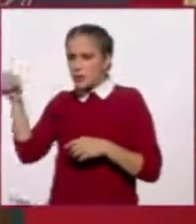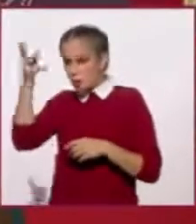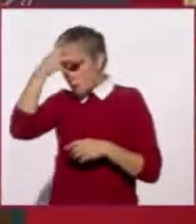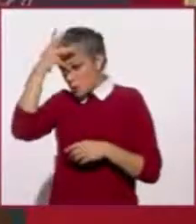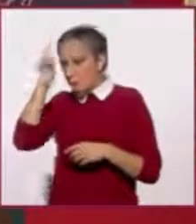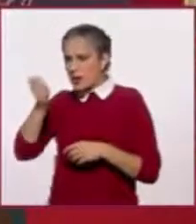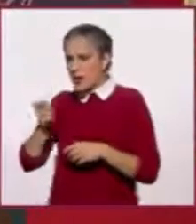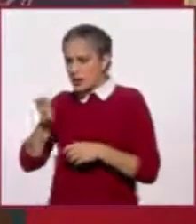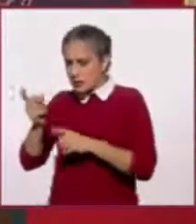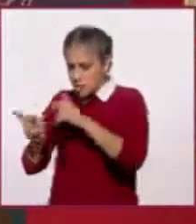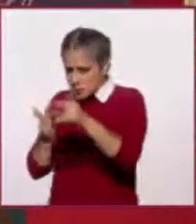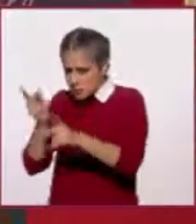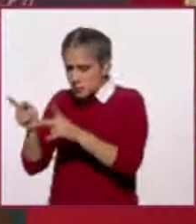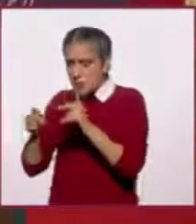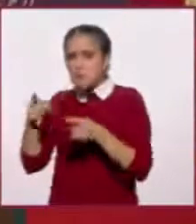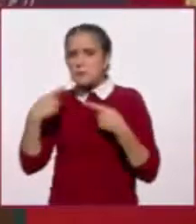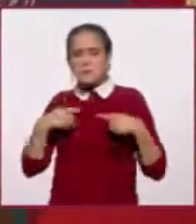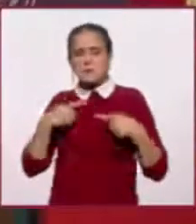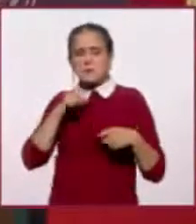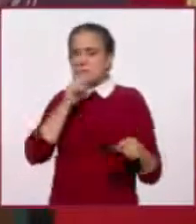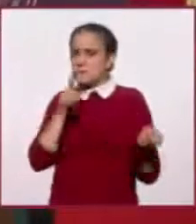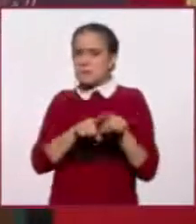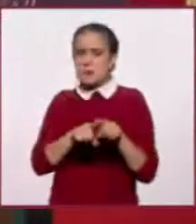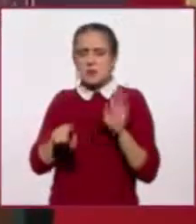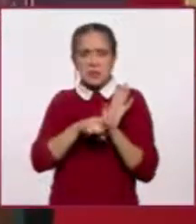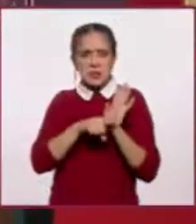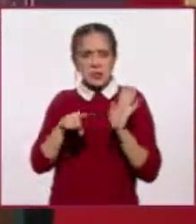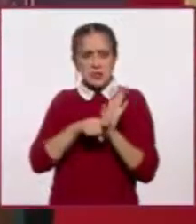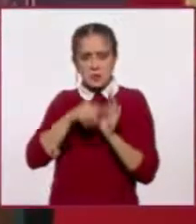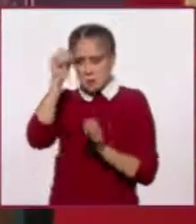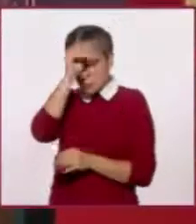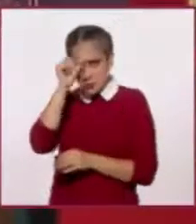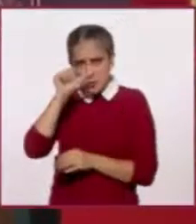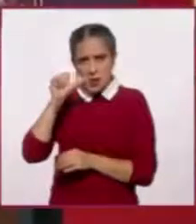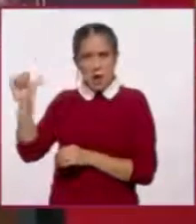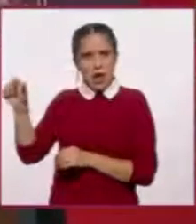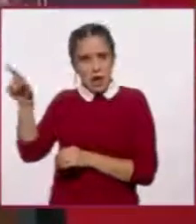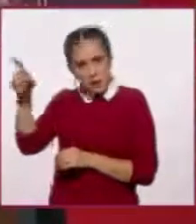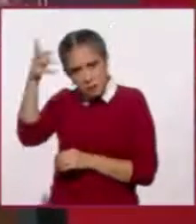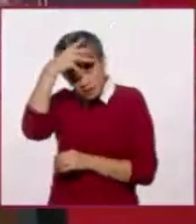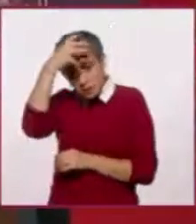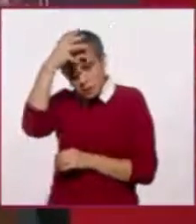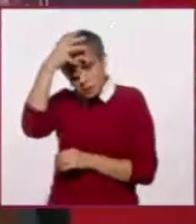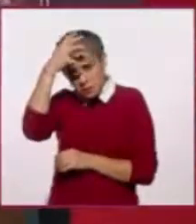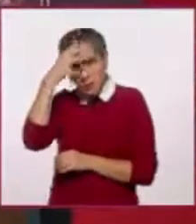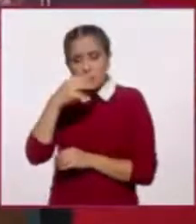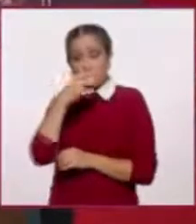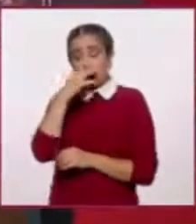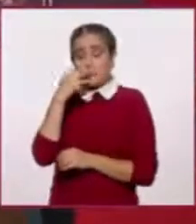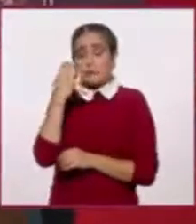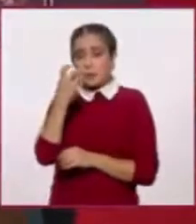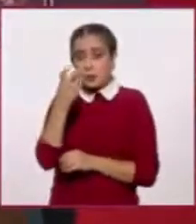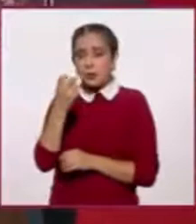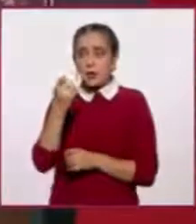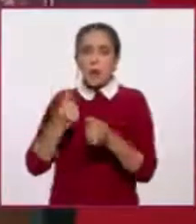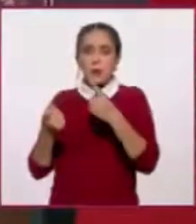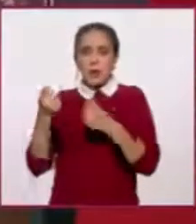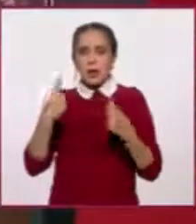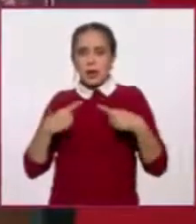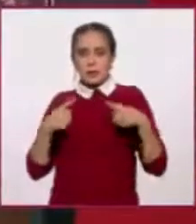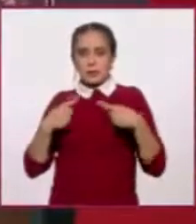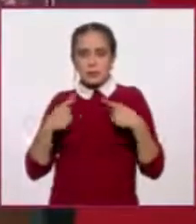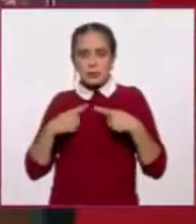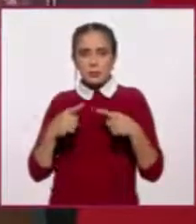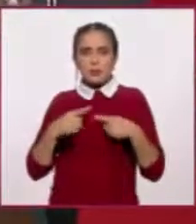eh, y por esta, por esta, por esta gráfica, pues, también el temor de que esta visita pudiera tener algún